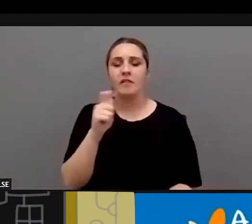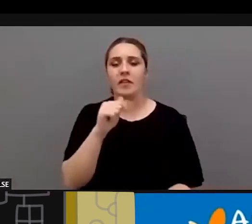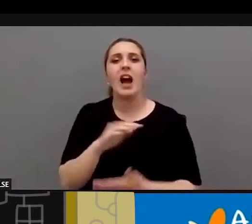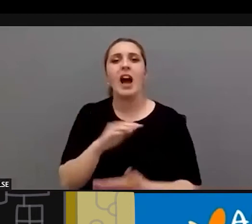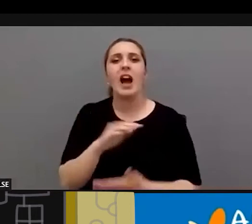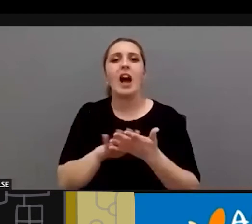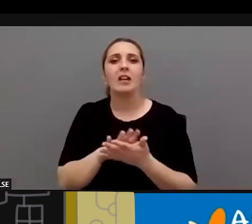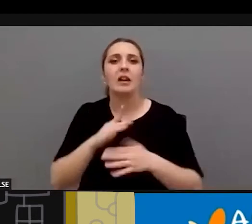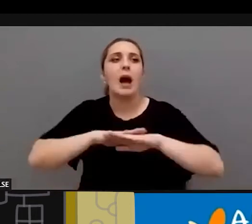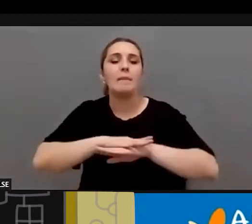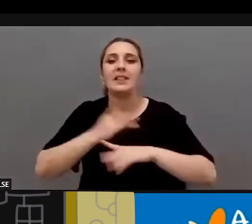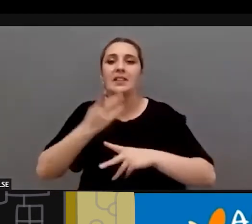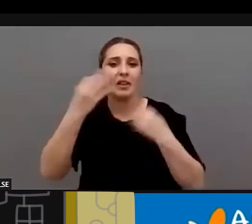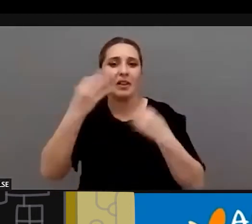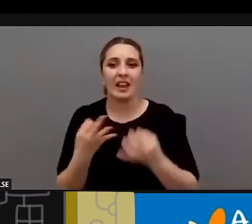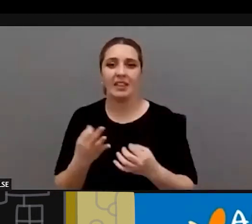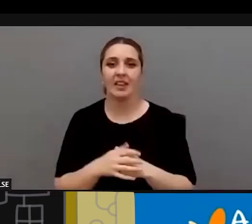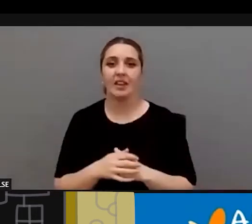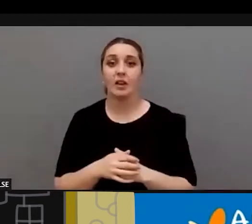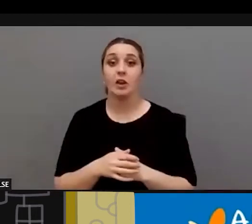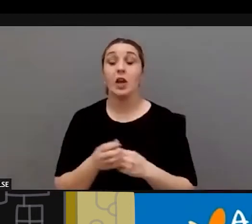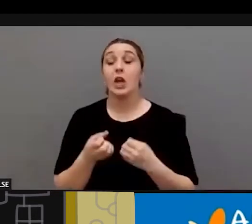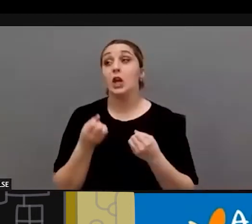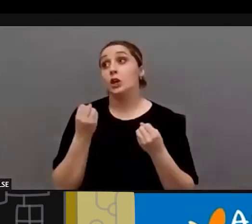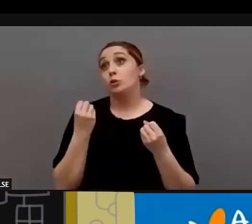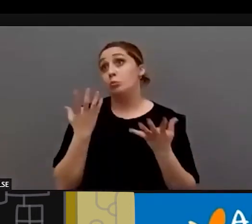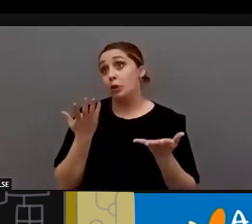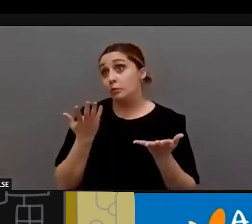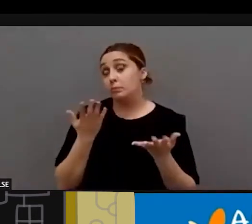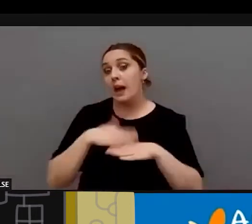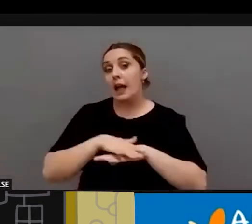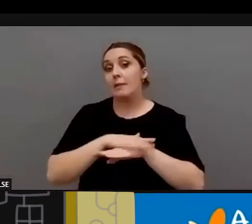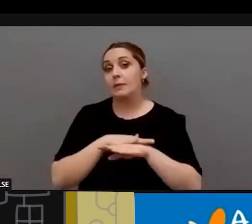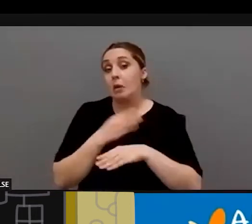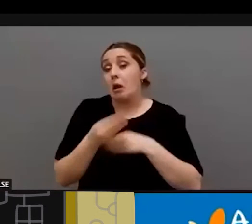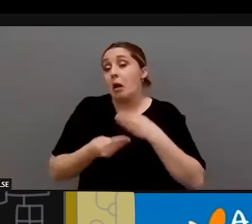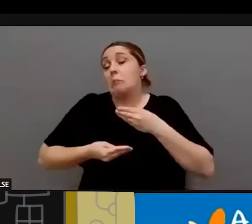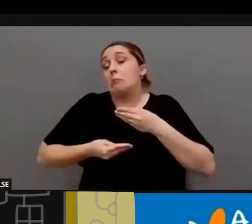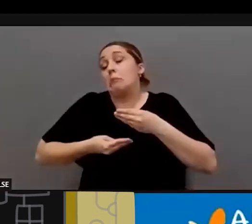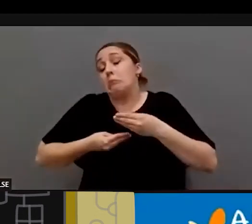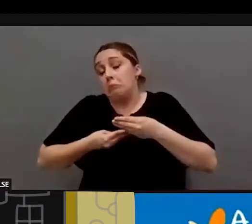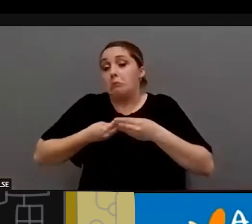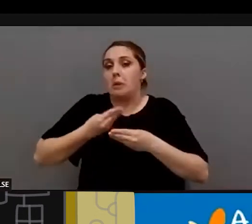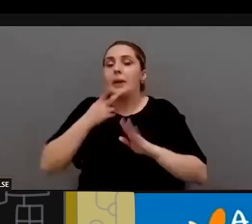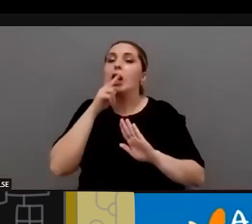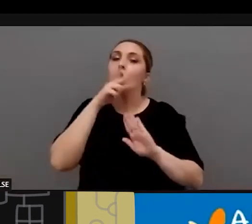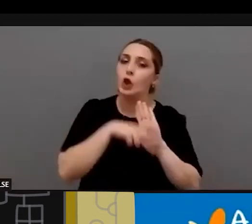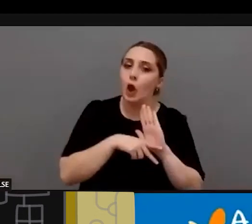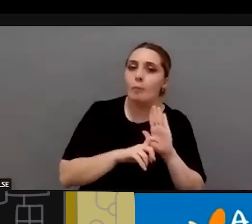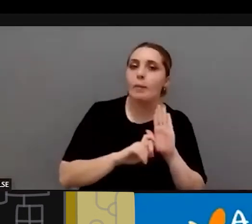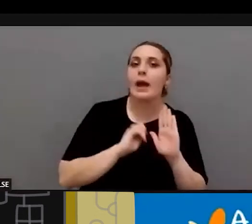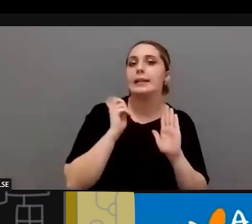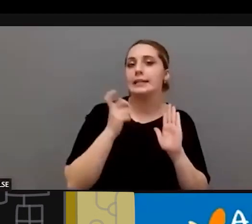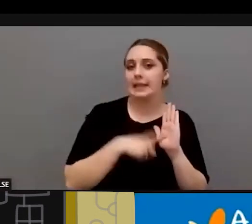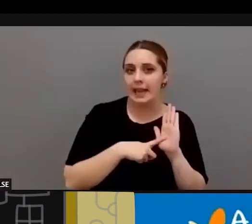bueno pues la administración va haciendo a ver hay normas hay leyes y